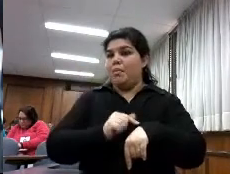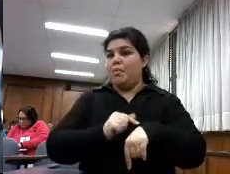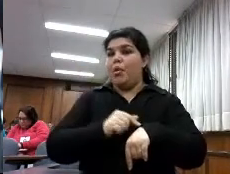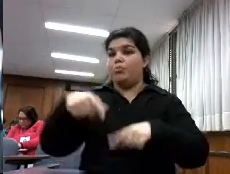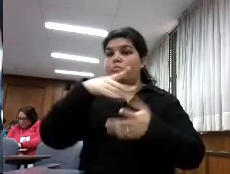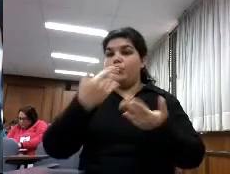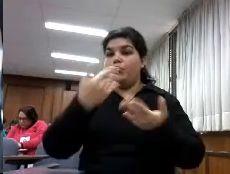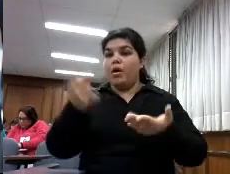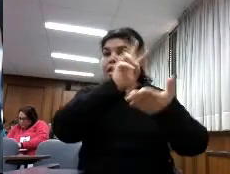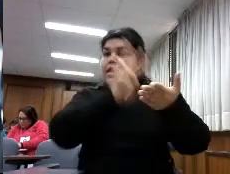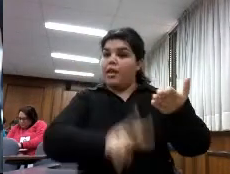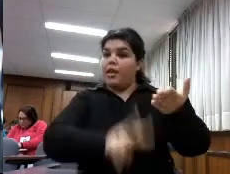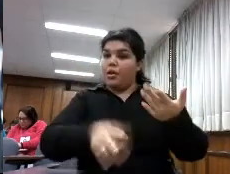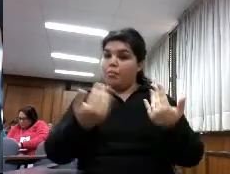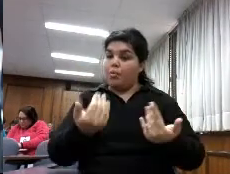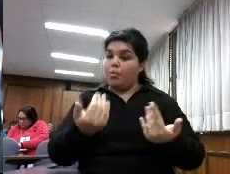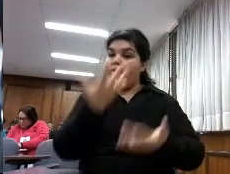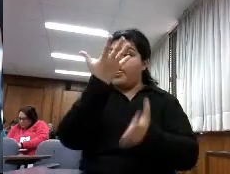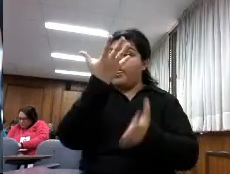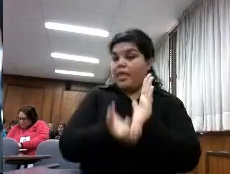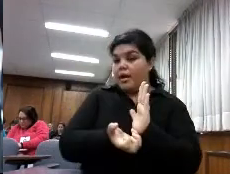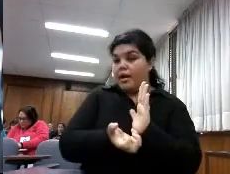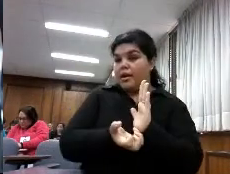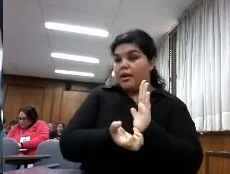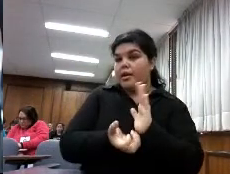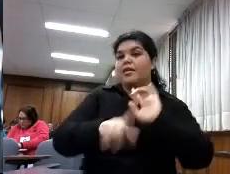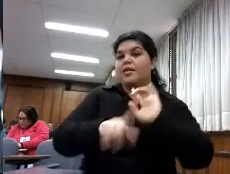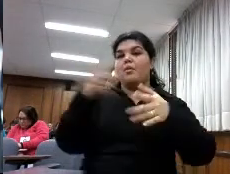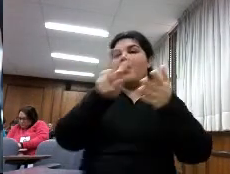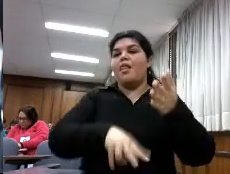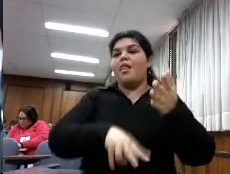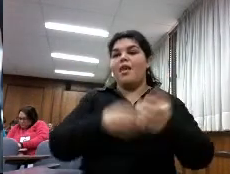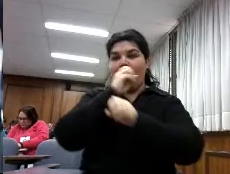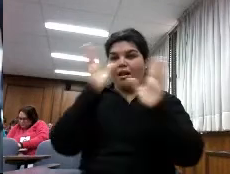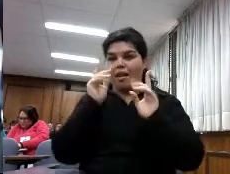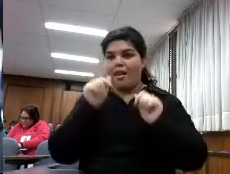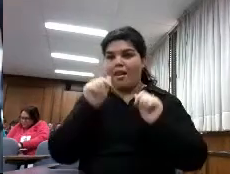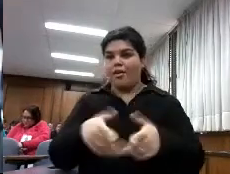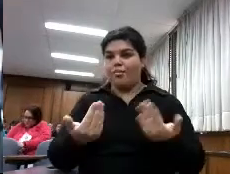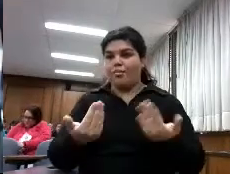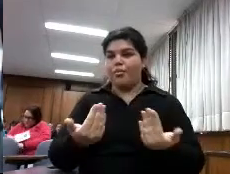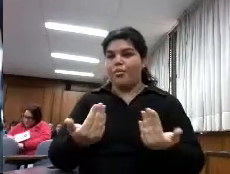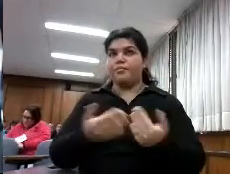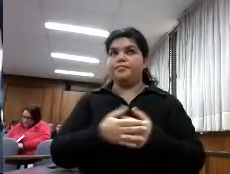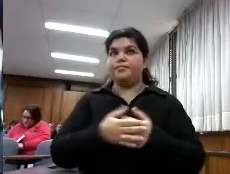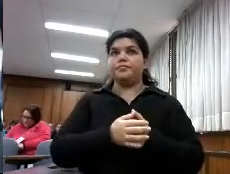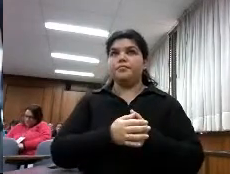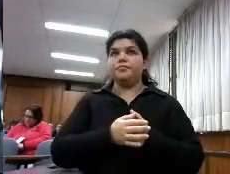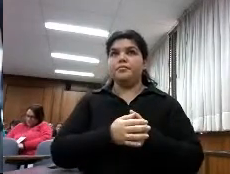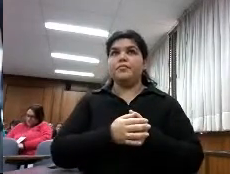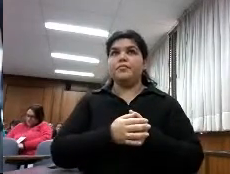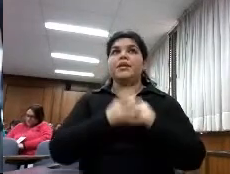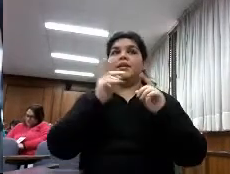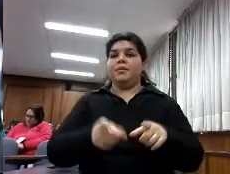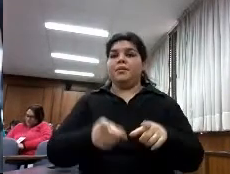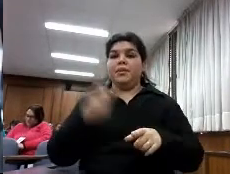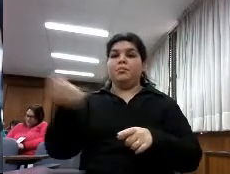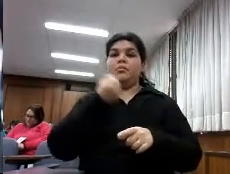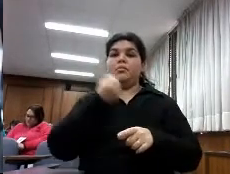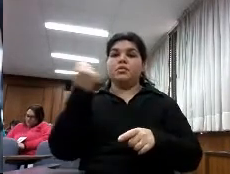bajar el contenido y ahí las tenéis una cosa es que existen realidades muy diferentes